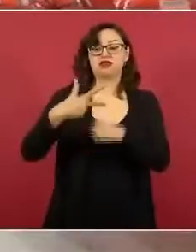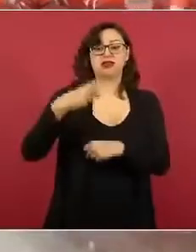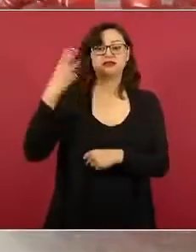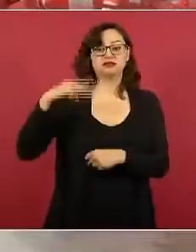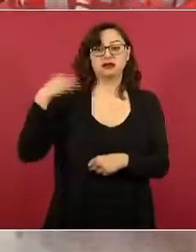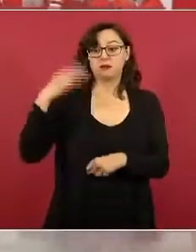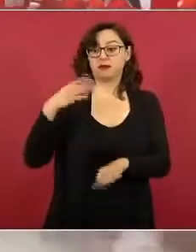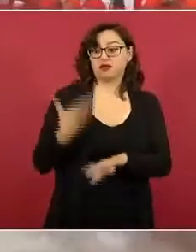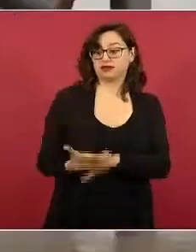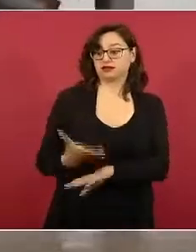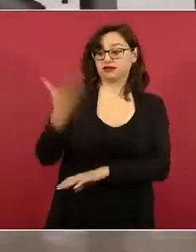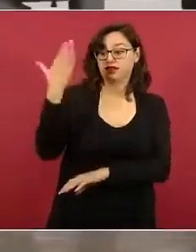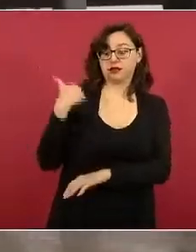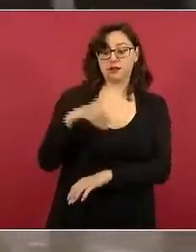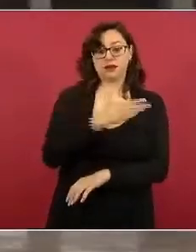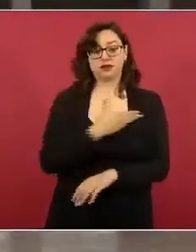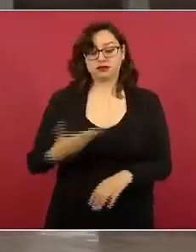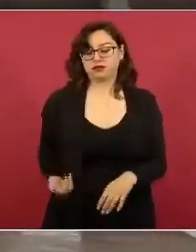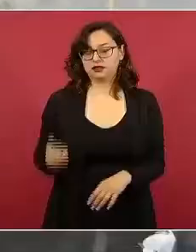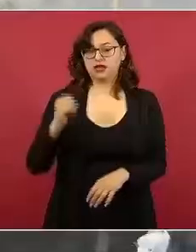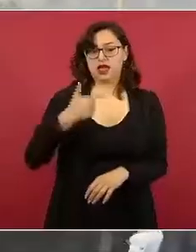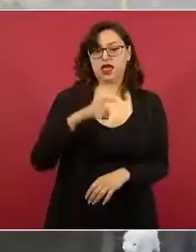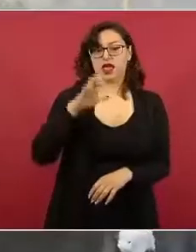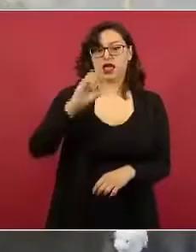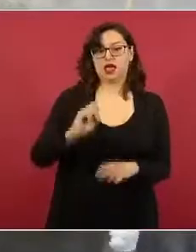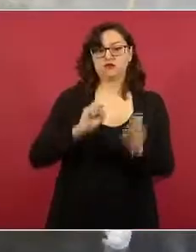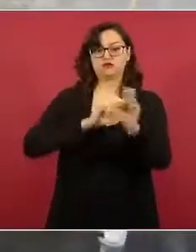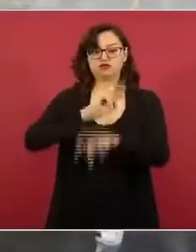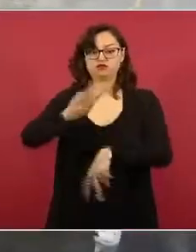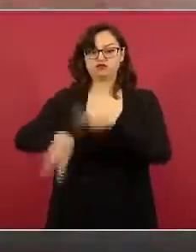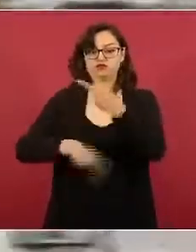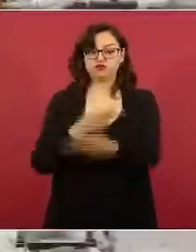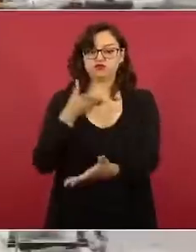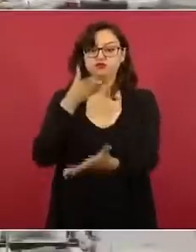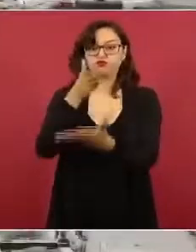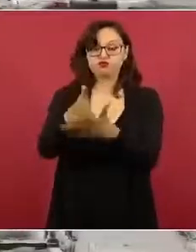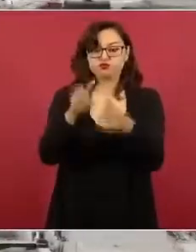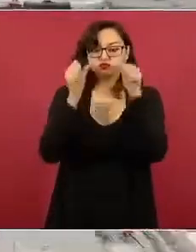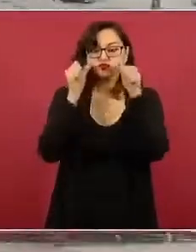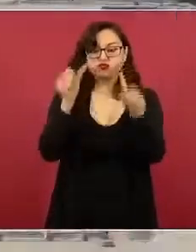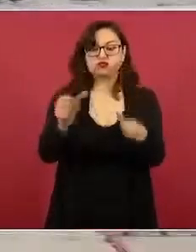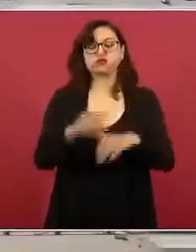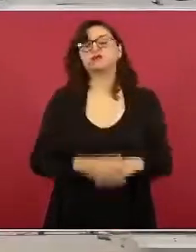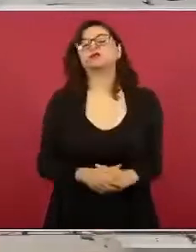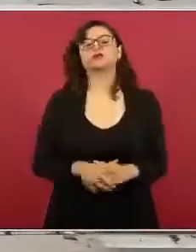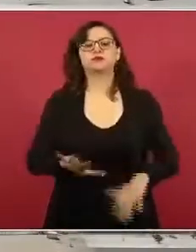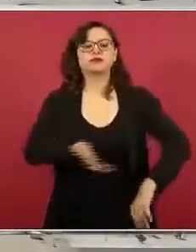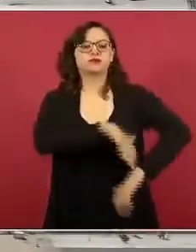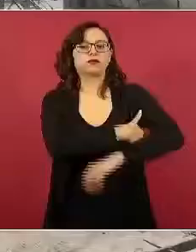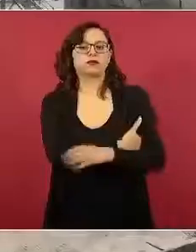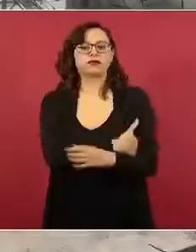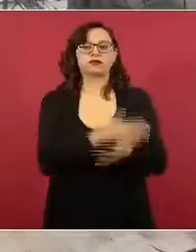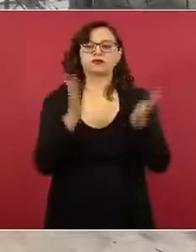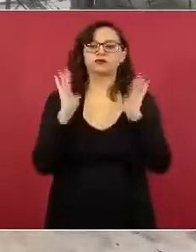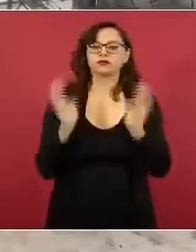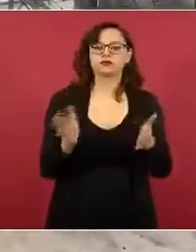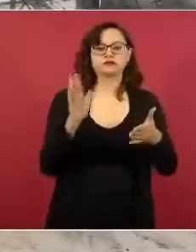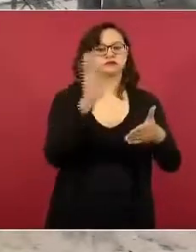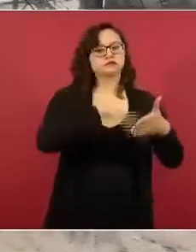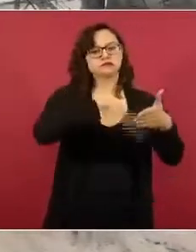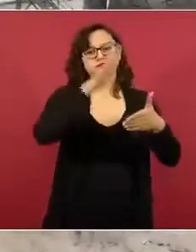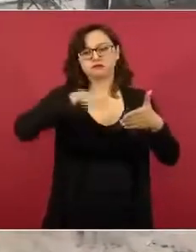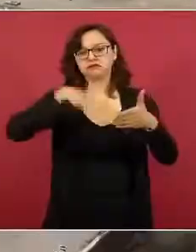Andrés Manuel López Obrador realizó una visita de supervisión en la obra. En el área de almacenamiento se han rotulado y pintado los tanques